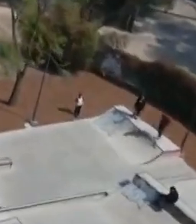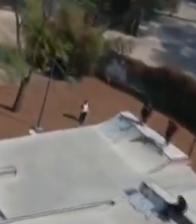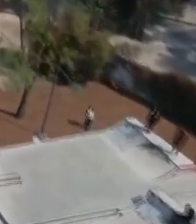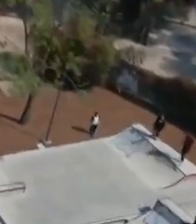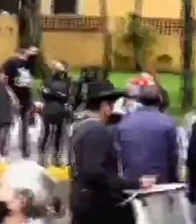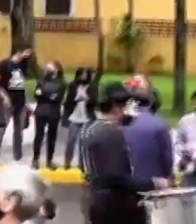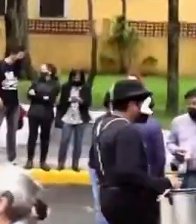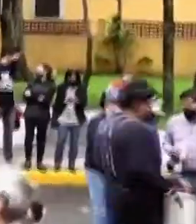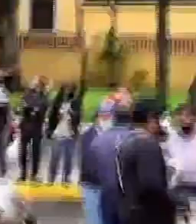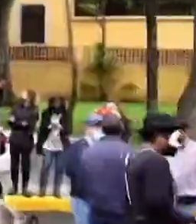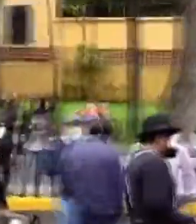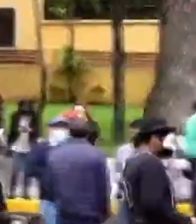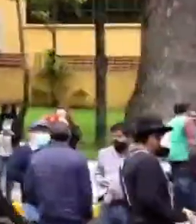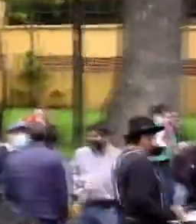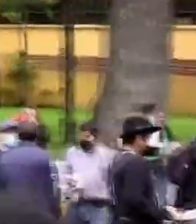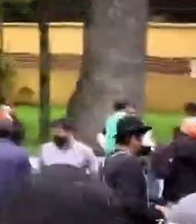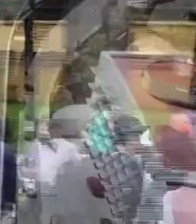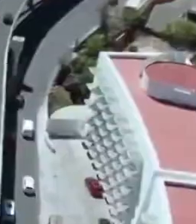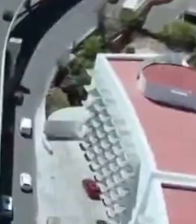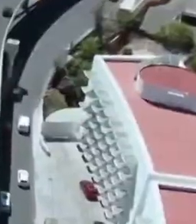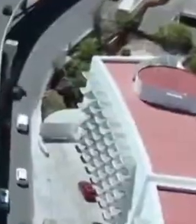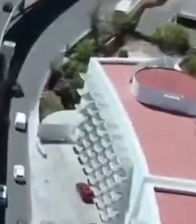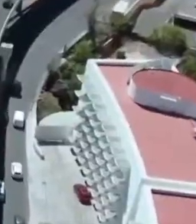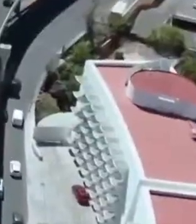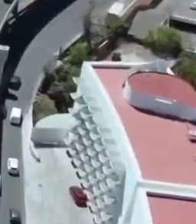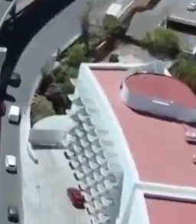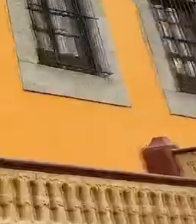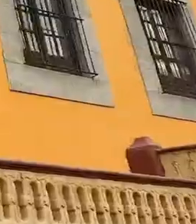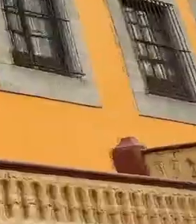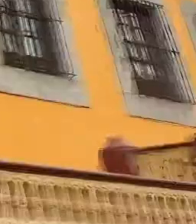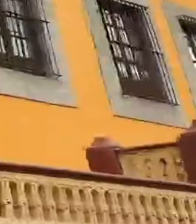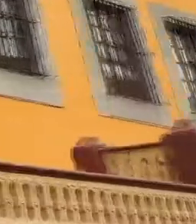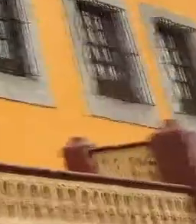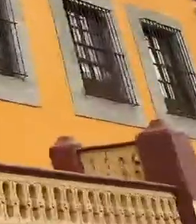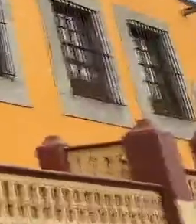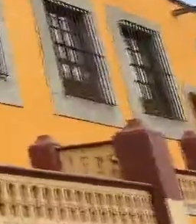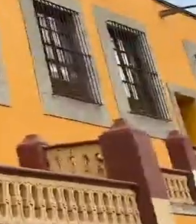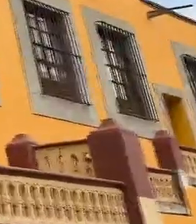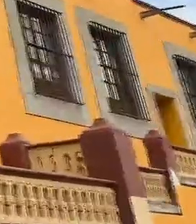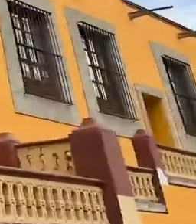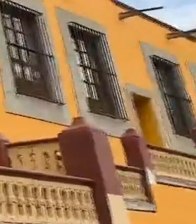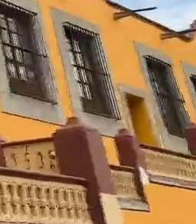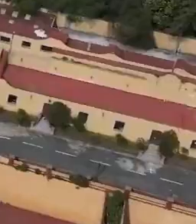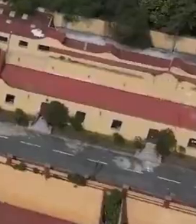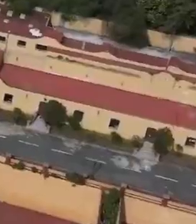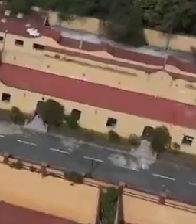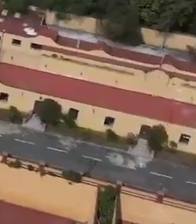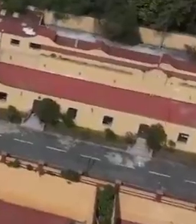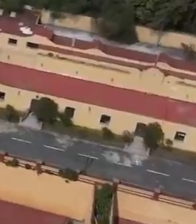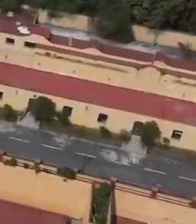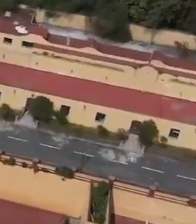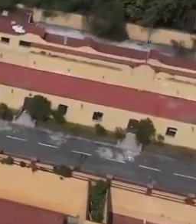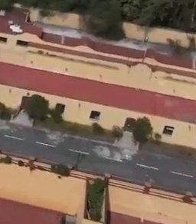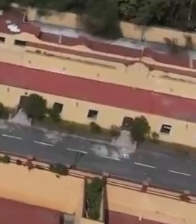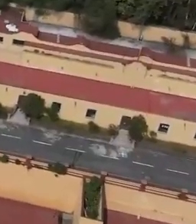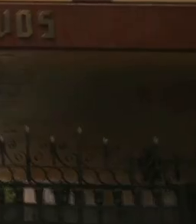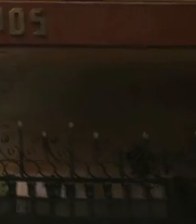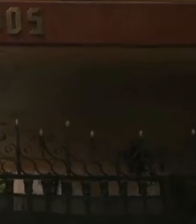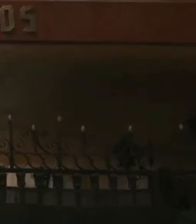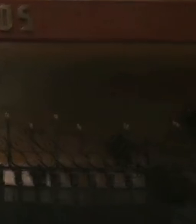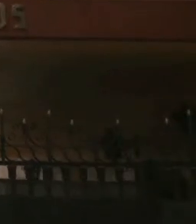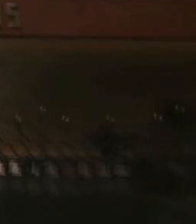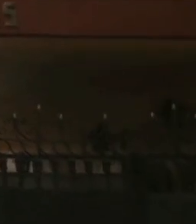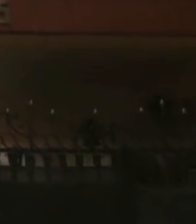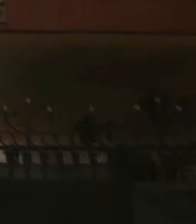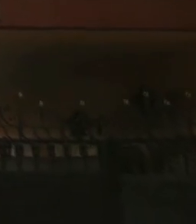recreación y rutas peatonales para esparcimiento de la población y donde sobresalen tres instalaciones, el exhuartel militar y la